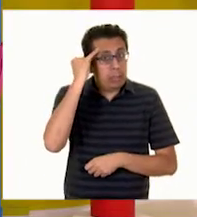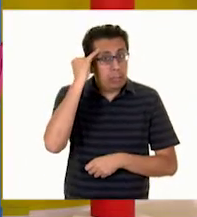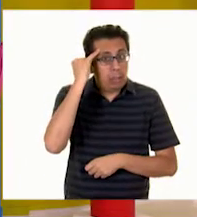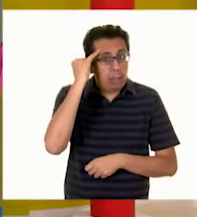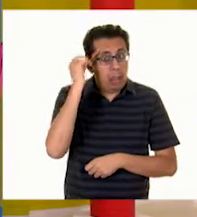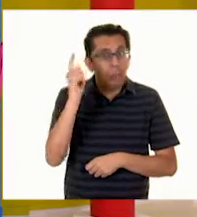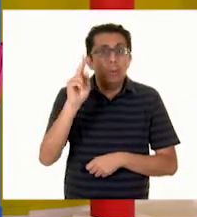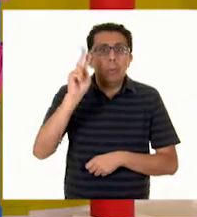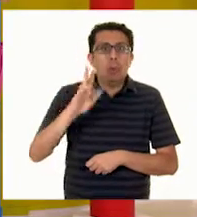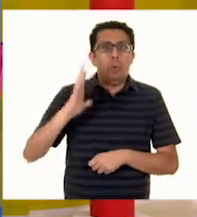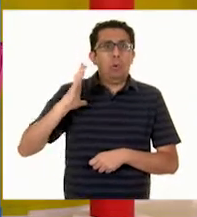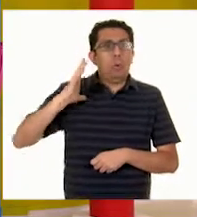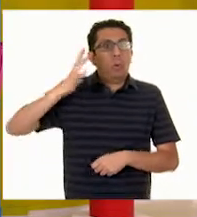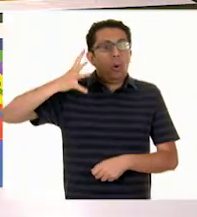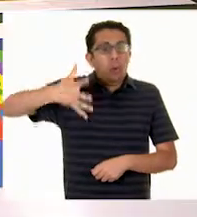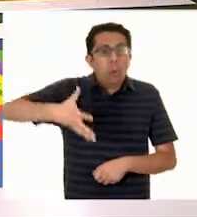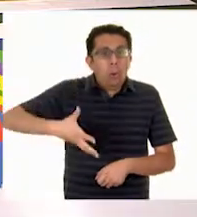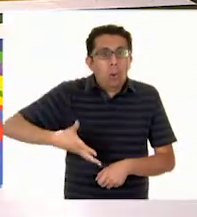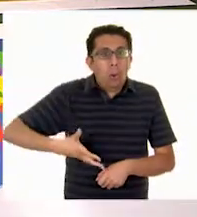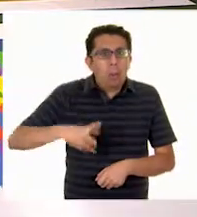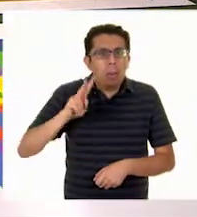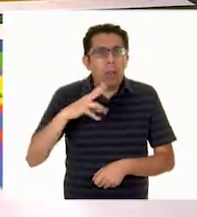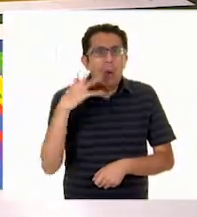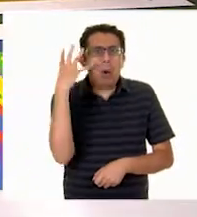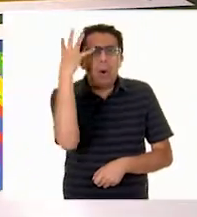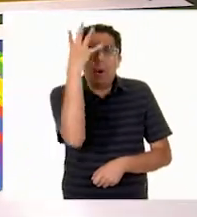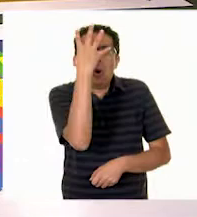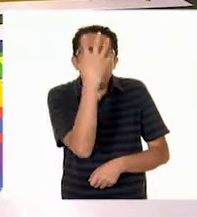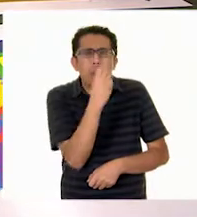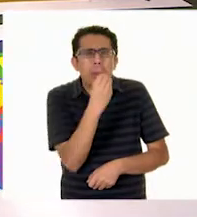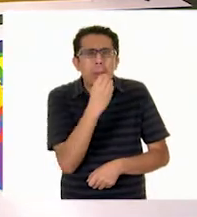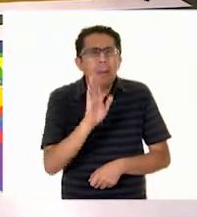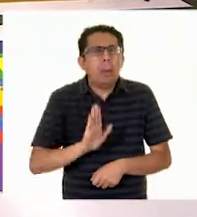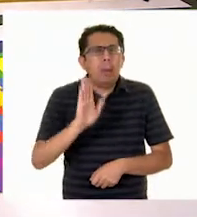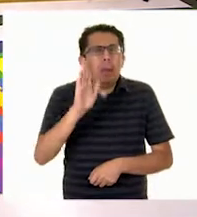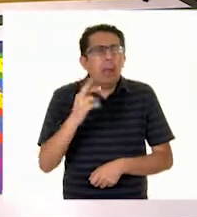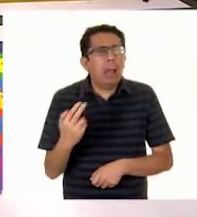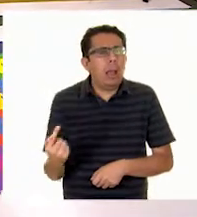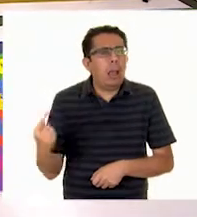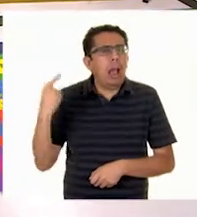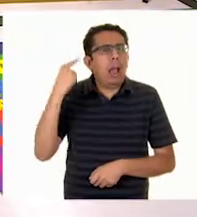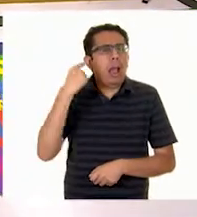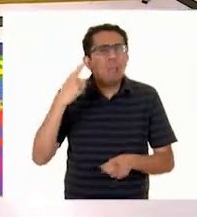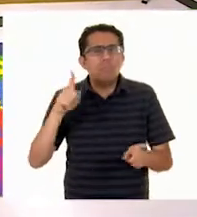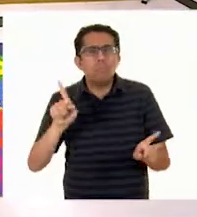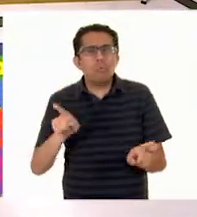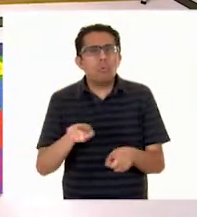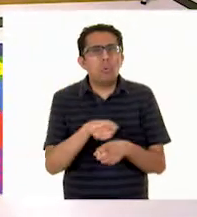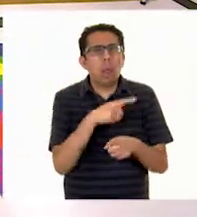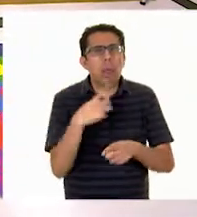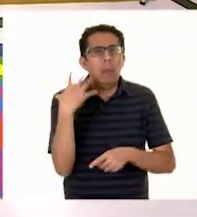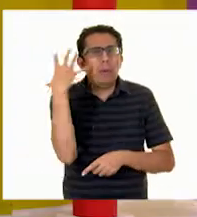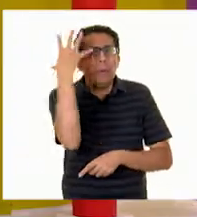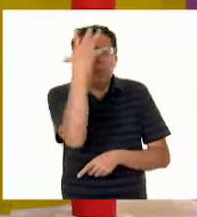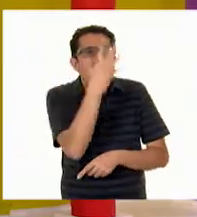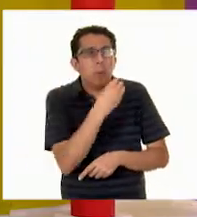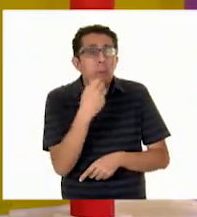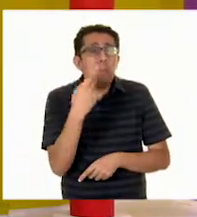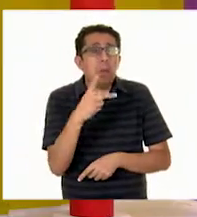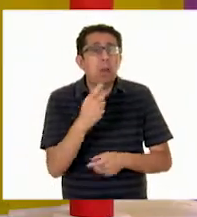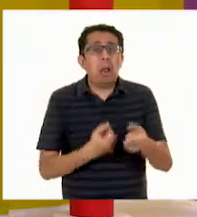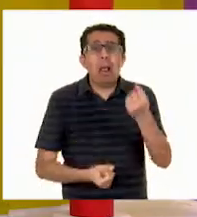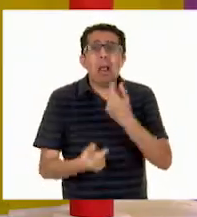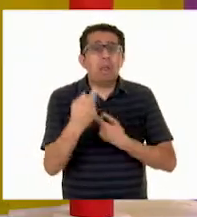sido... orgullo, qué orgullo. Claro, porque es hermoso y musicalmente tiene una belleza que muchas personas desafortunadamente no